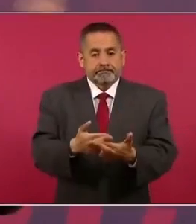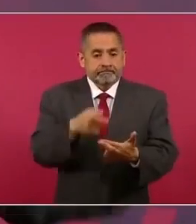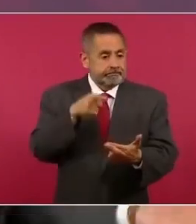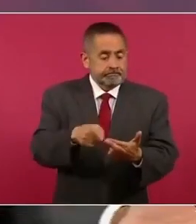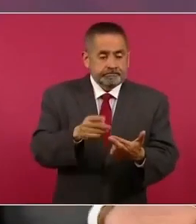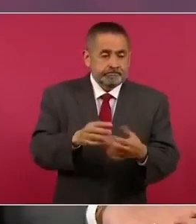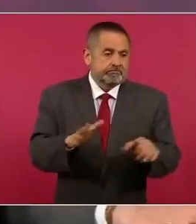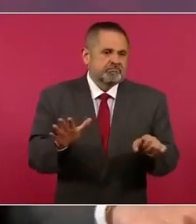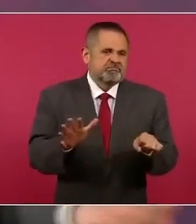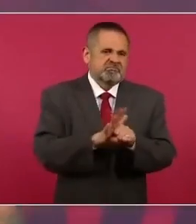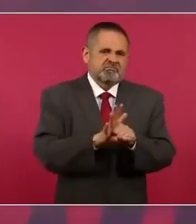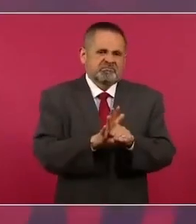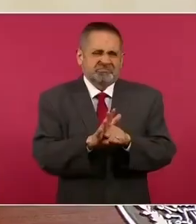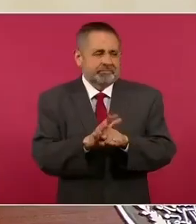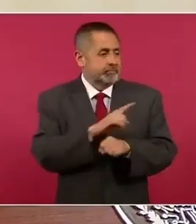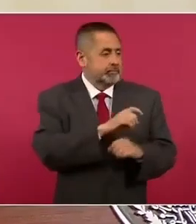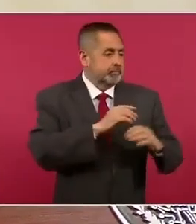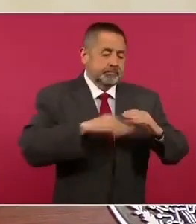importantísimo en la ciudad